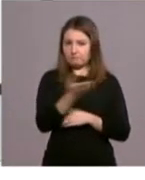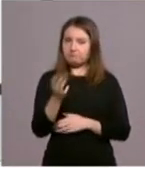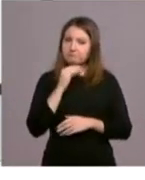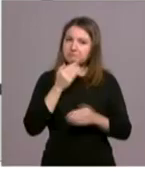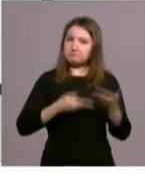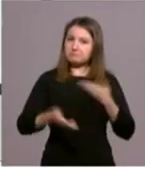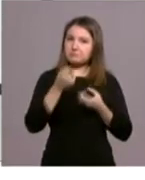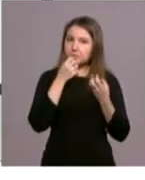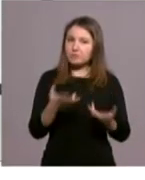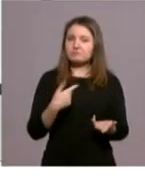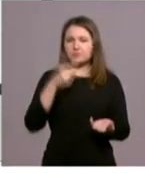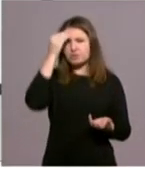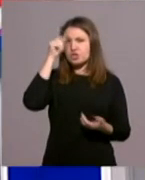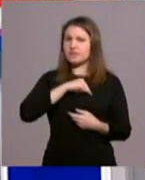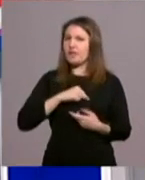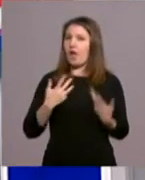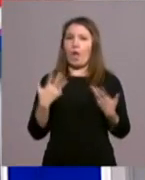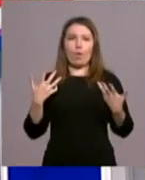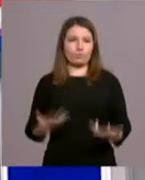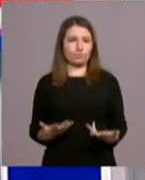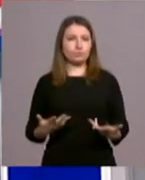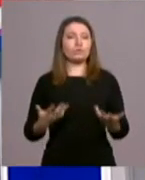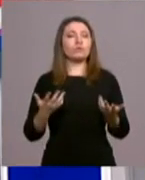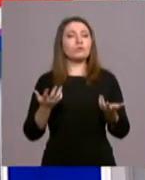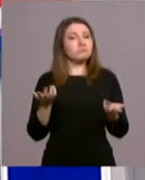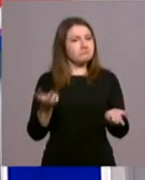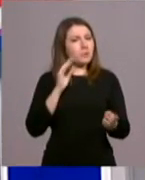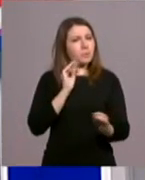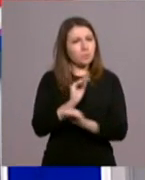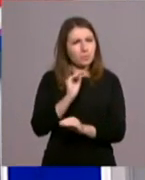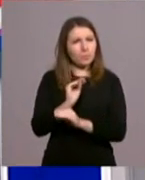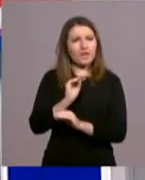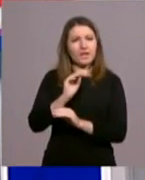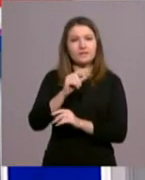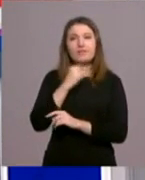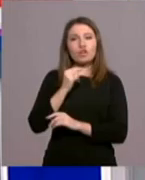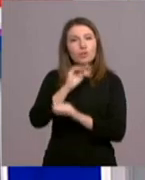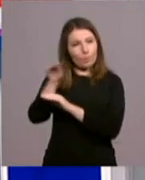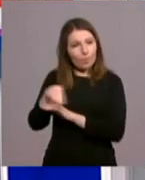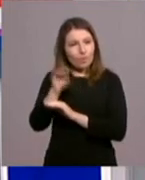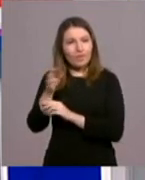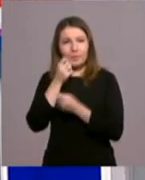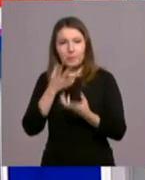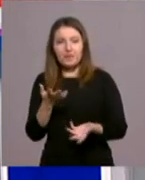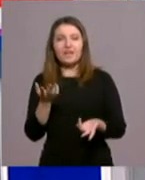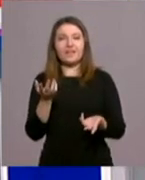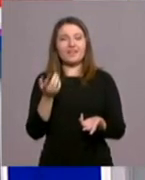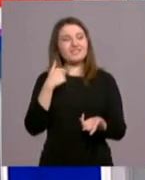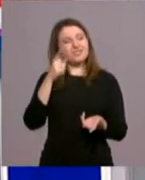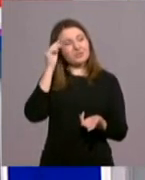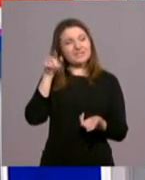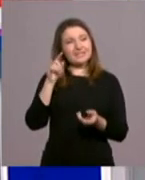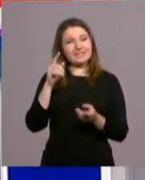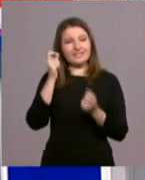yo creo que se sienten muy a gusto y que cuidan los sacerdotes en general en las parroquias. Yo veo que cuidan sus